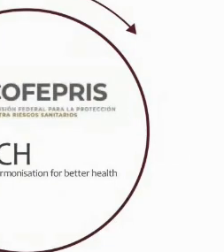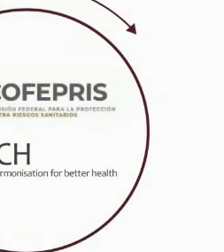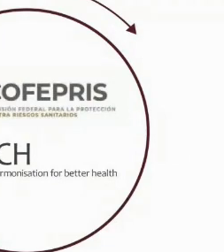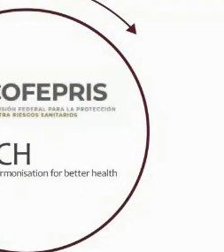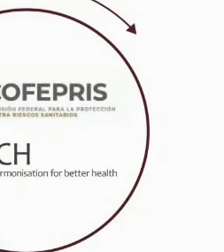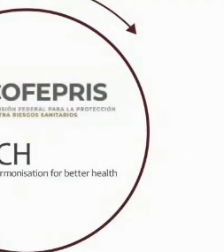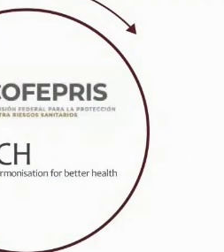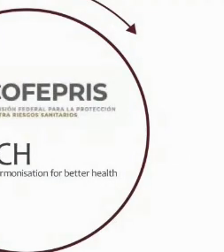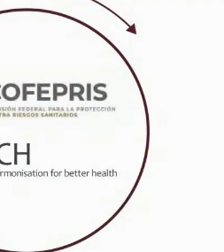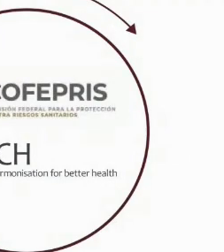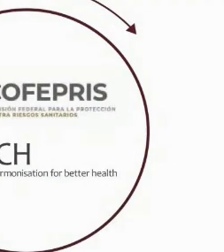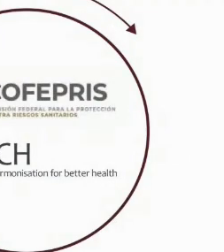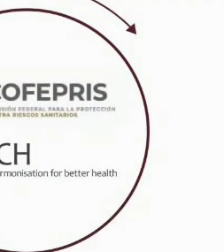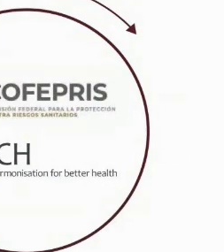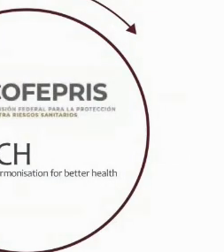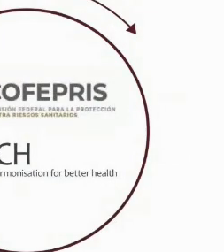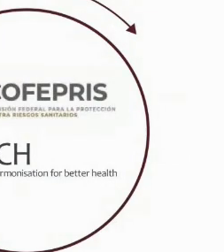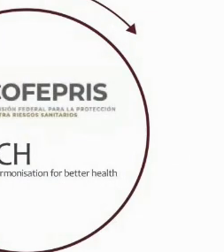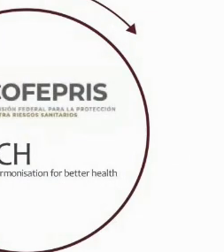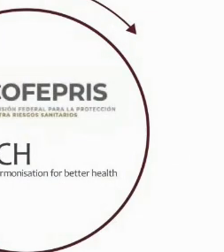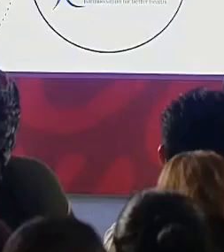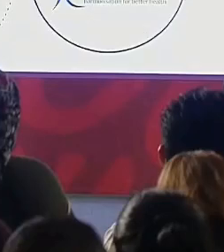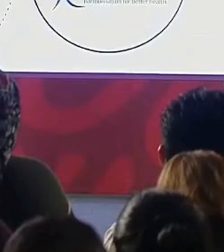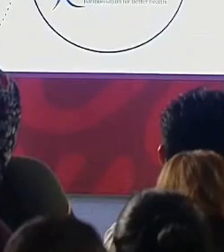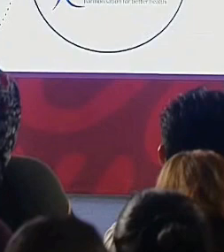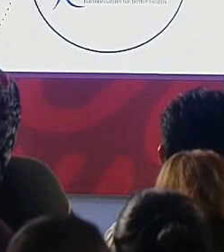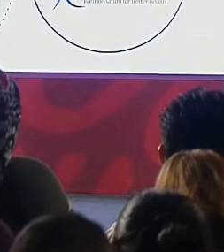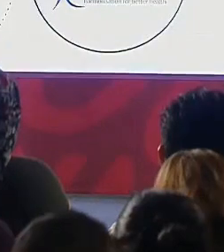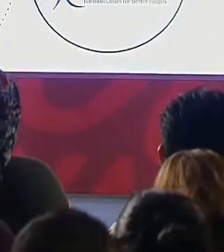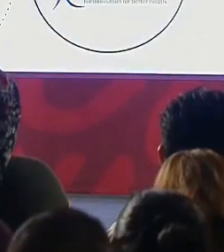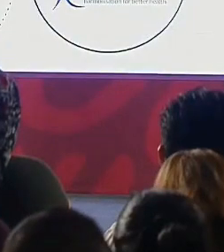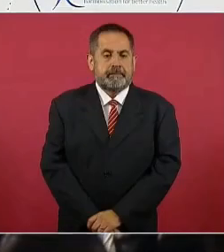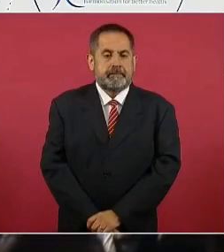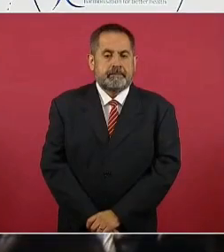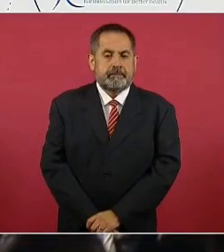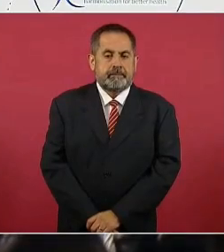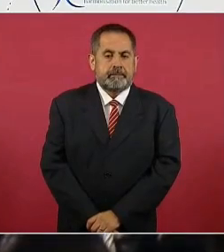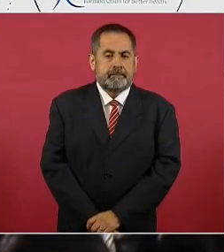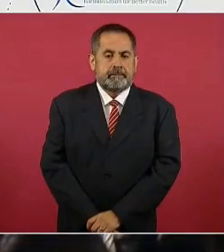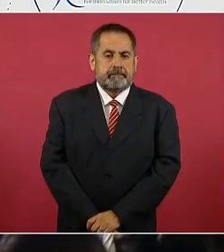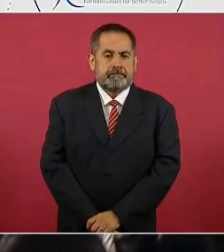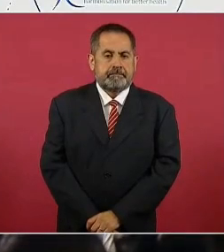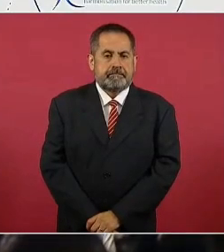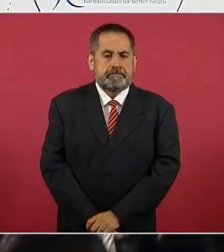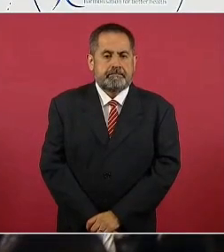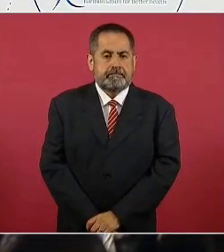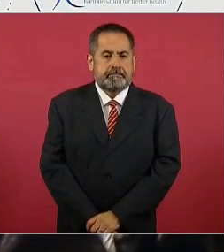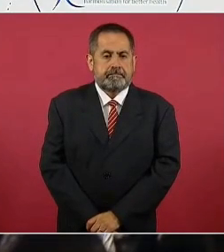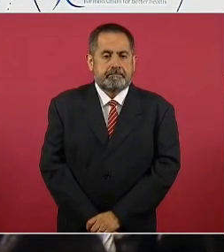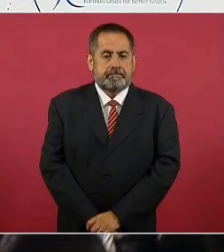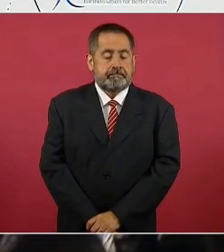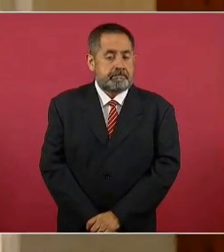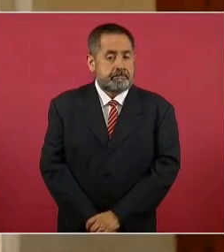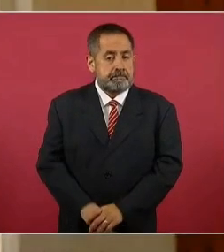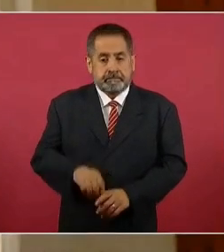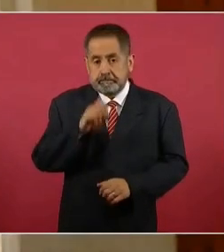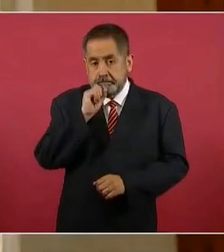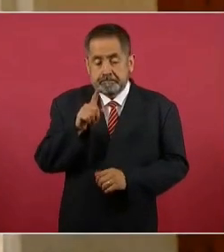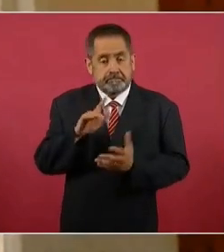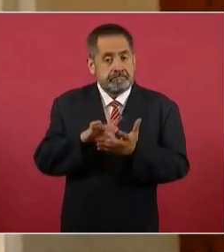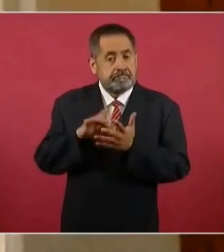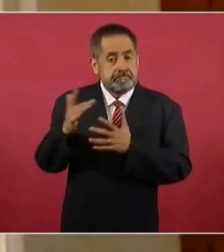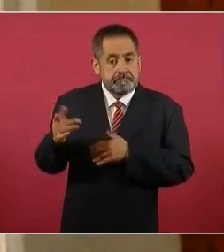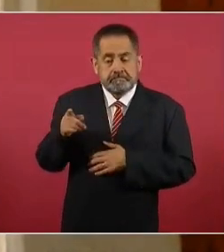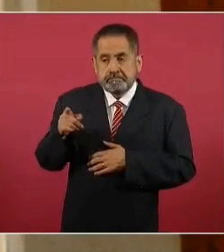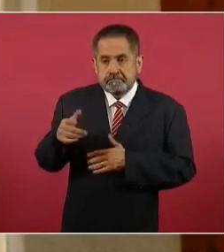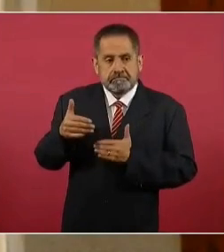traduzca realmente en el bienestar general de nuestro pueblo. Y además, gracias a los